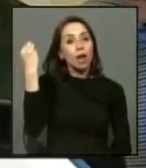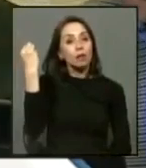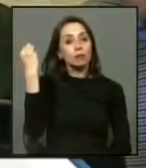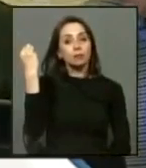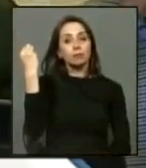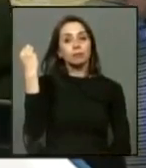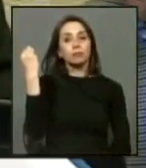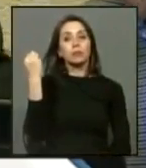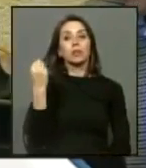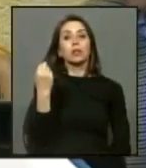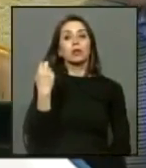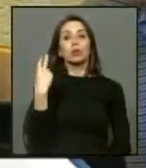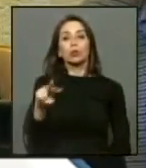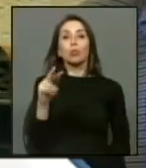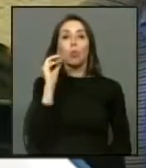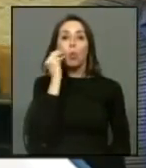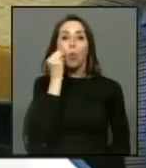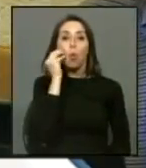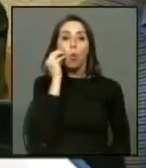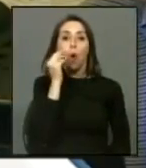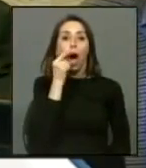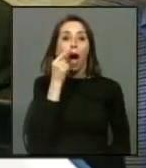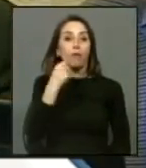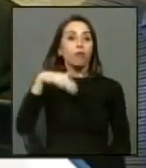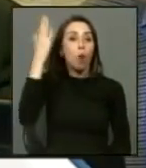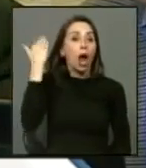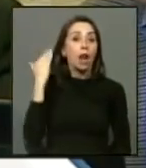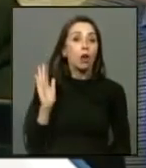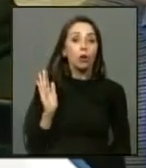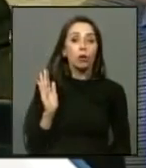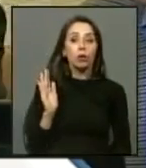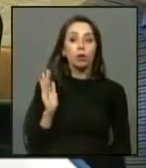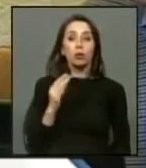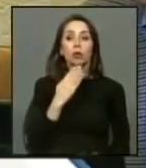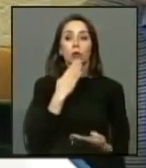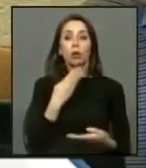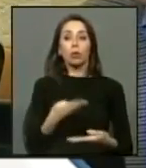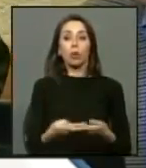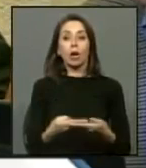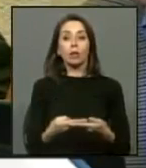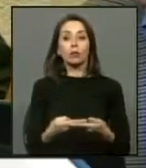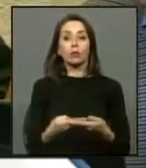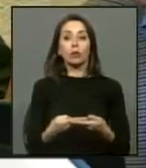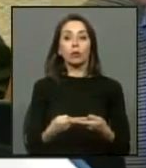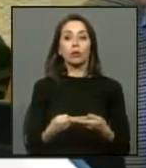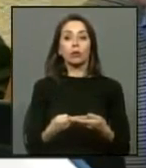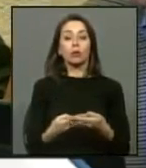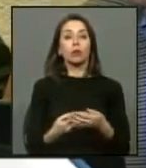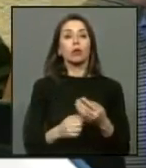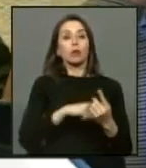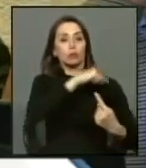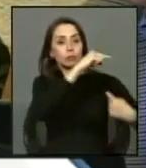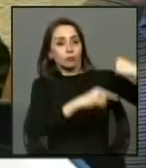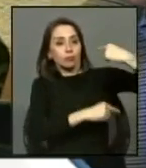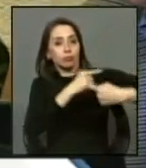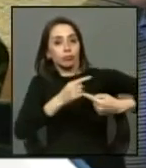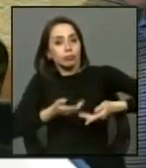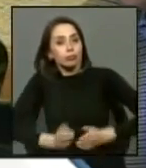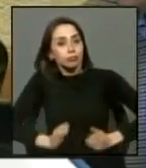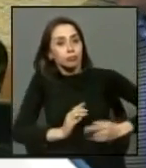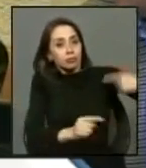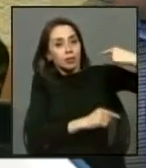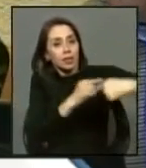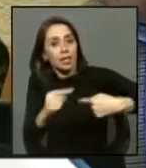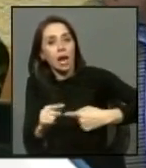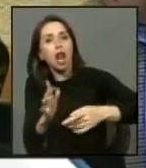aunque sea tu abuelo cuando vengan nuevas generaciones y yo